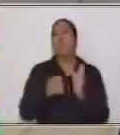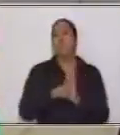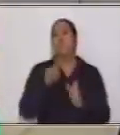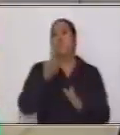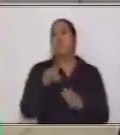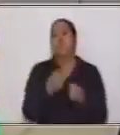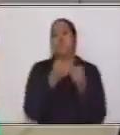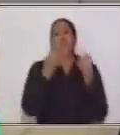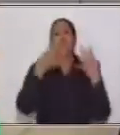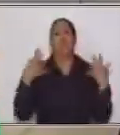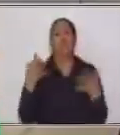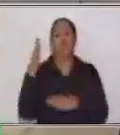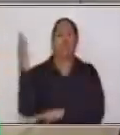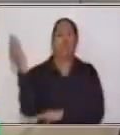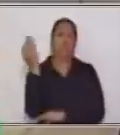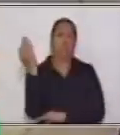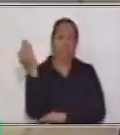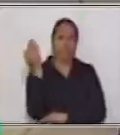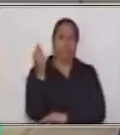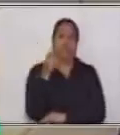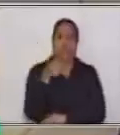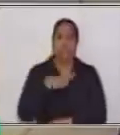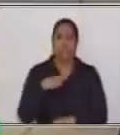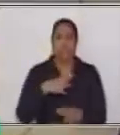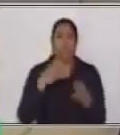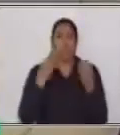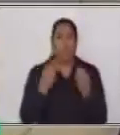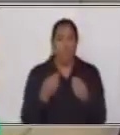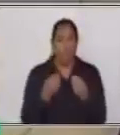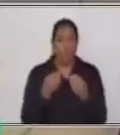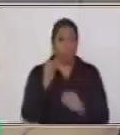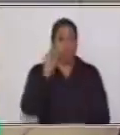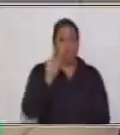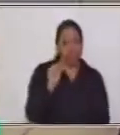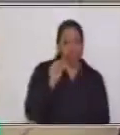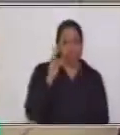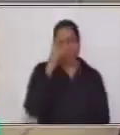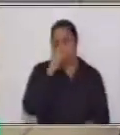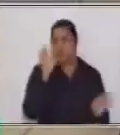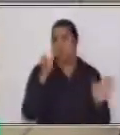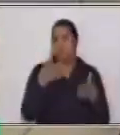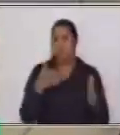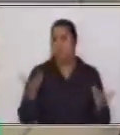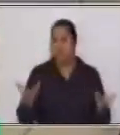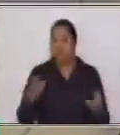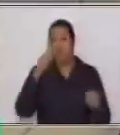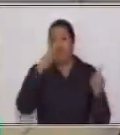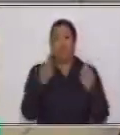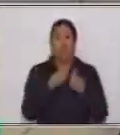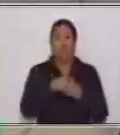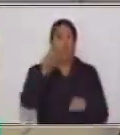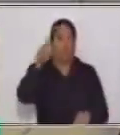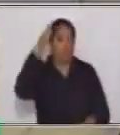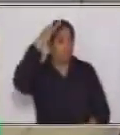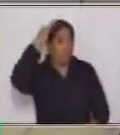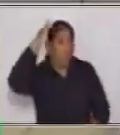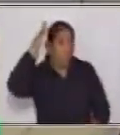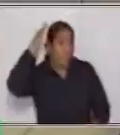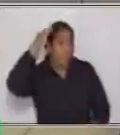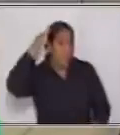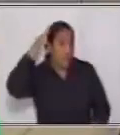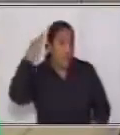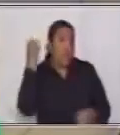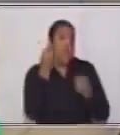tienes muchos, pocos o ninguno. También puedes contar tus cabellos. Si tienes muchos,